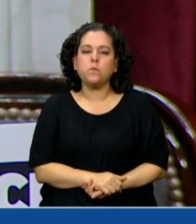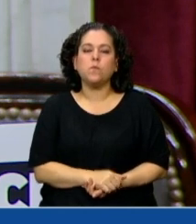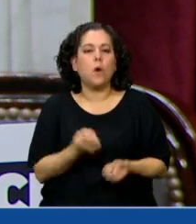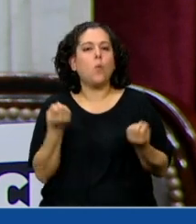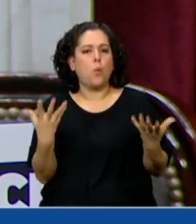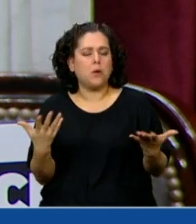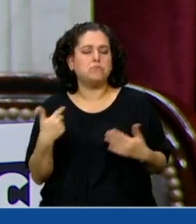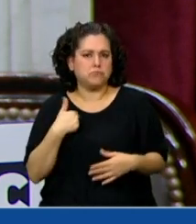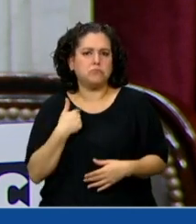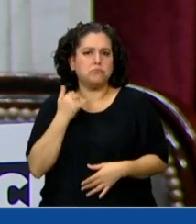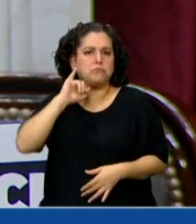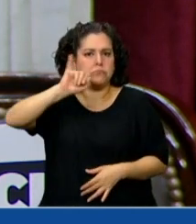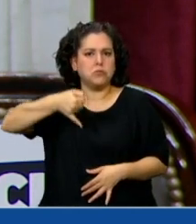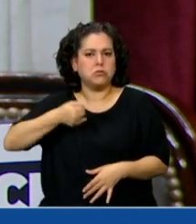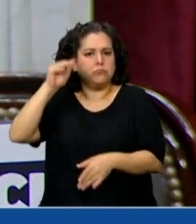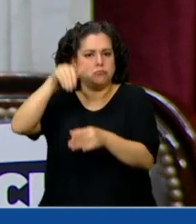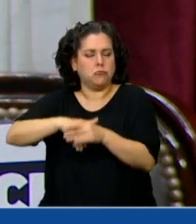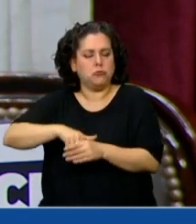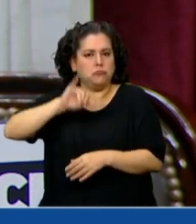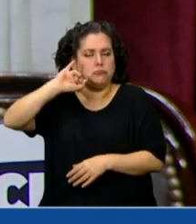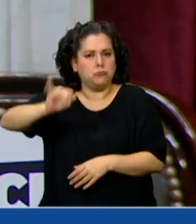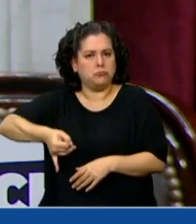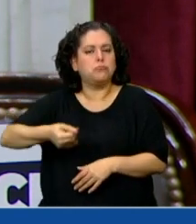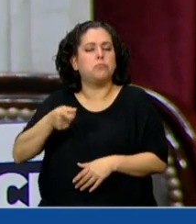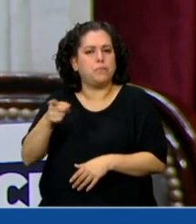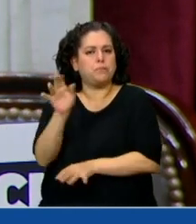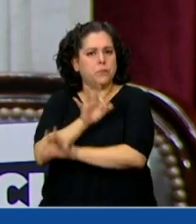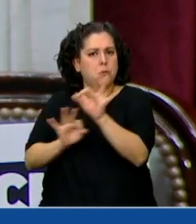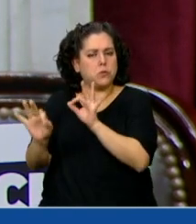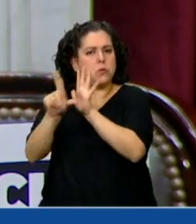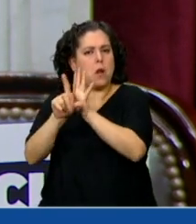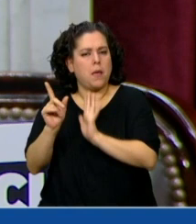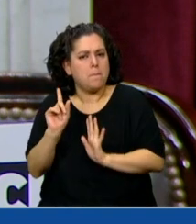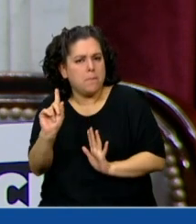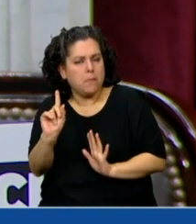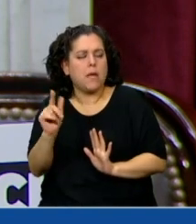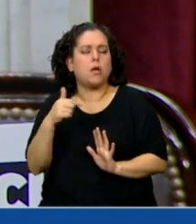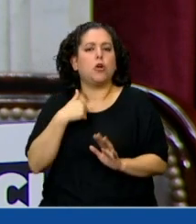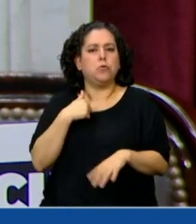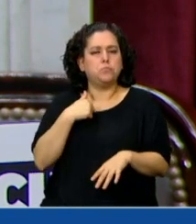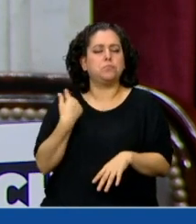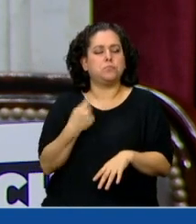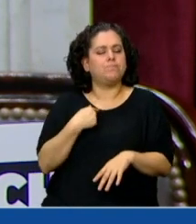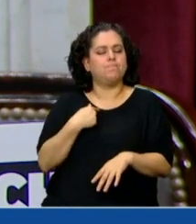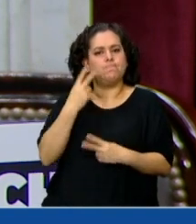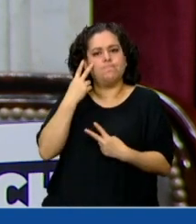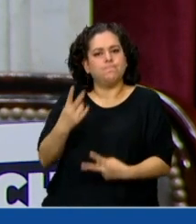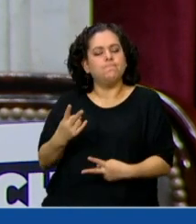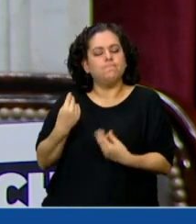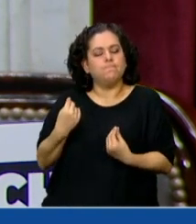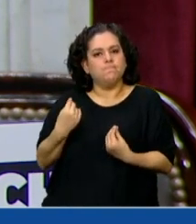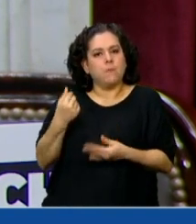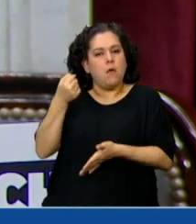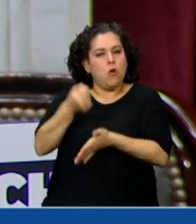voy a acompañar, vamos a acompañar este proyecto, pero señalando que justamente la lucha contra la